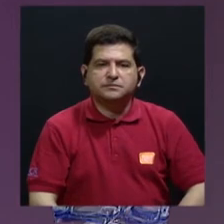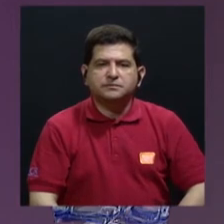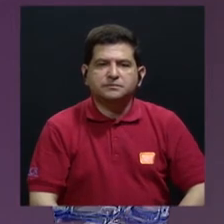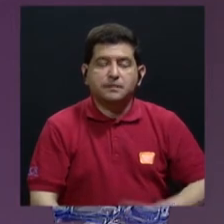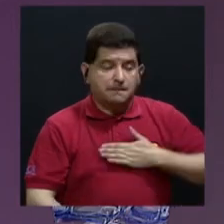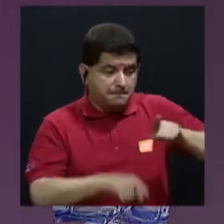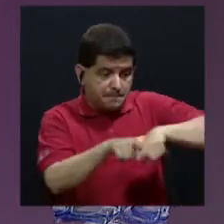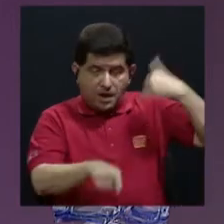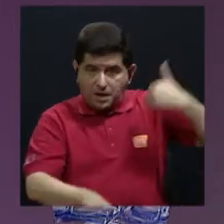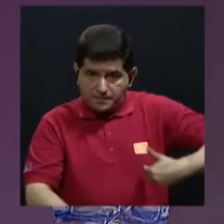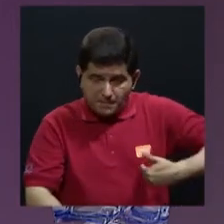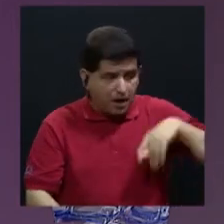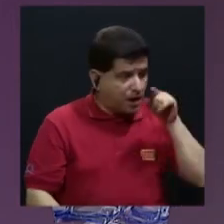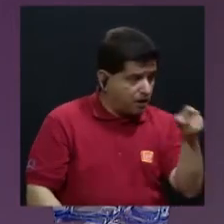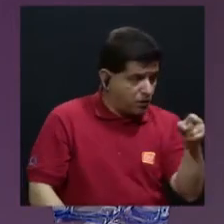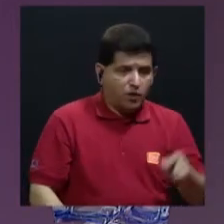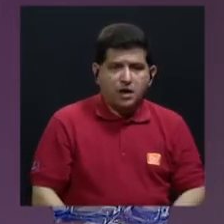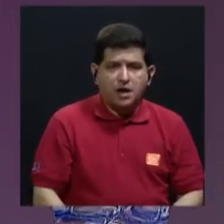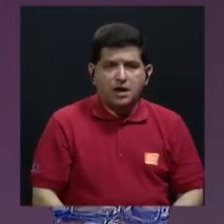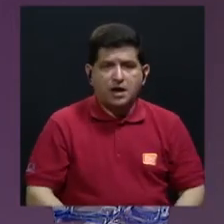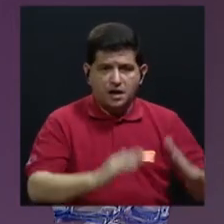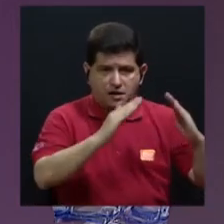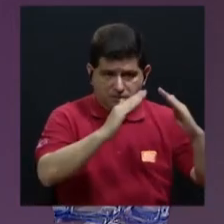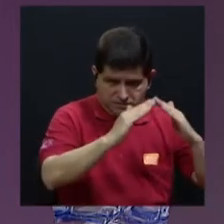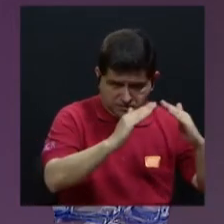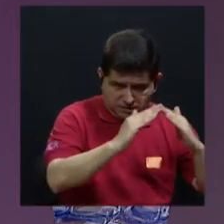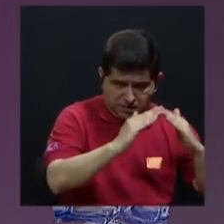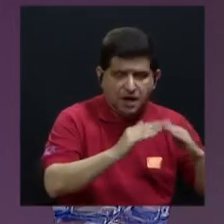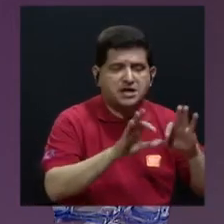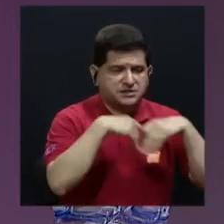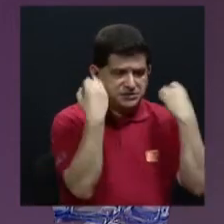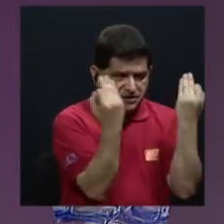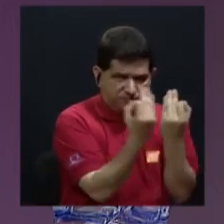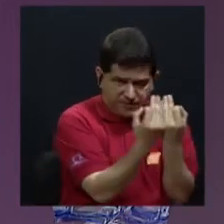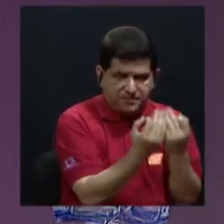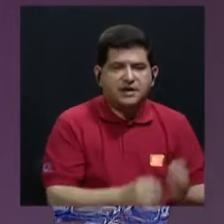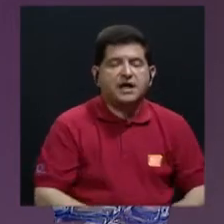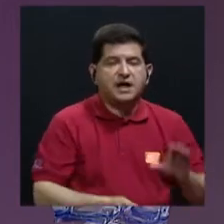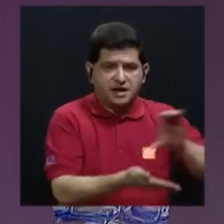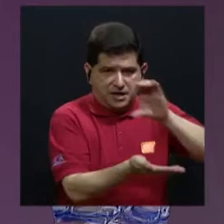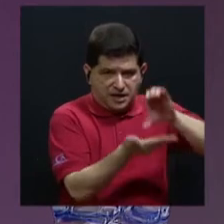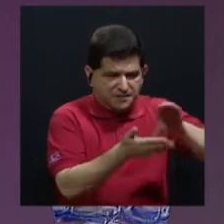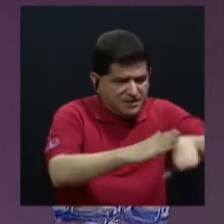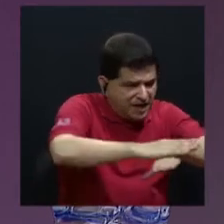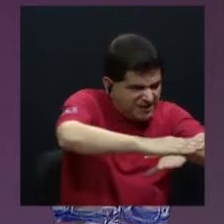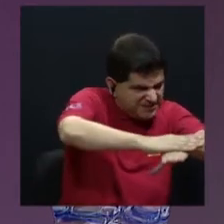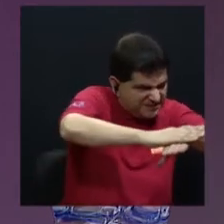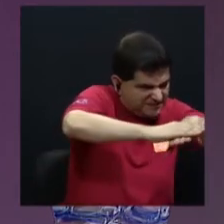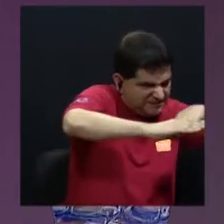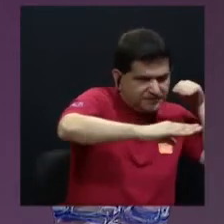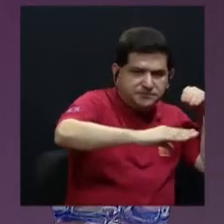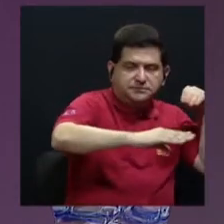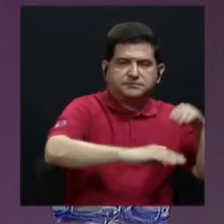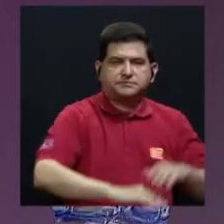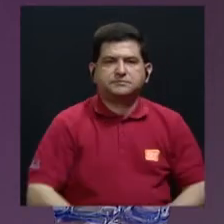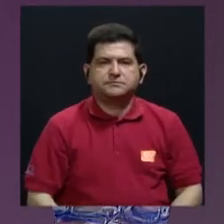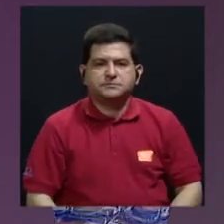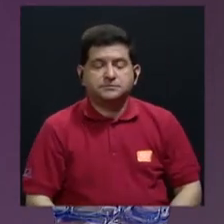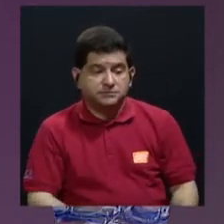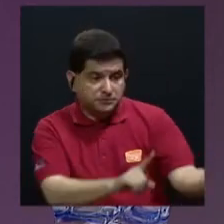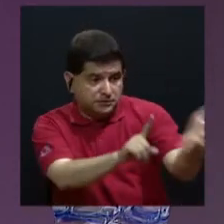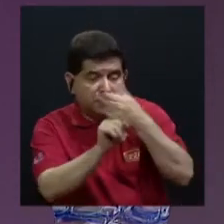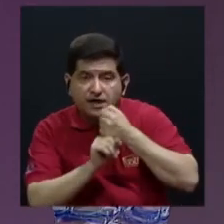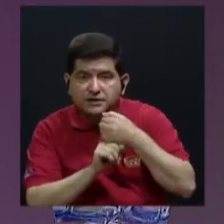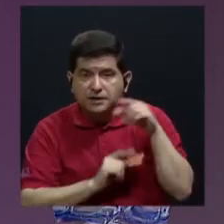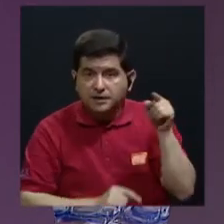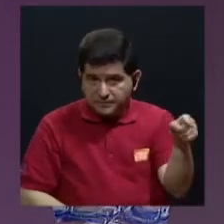mi hermano fue llevado de la casa de mi familia en la capital y el secuestro